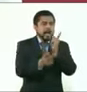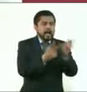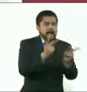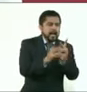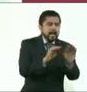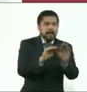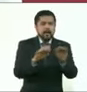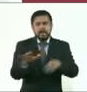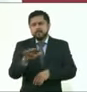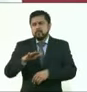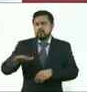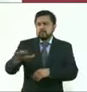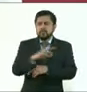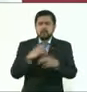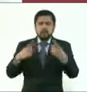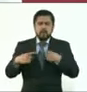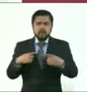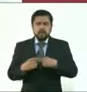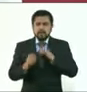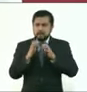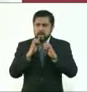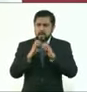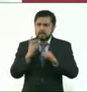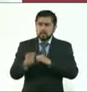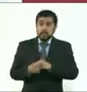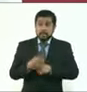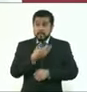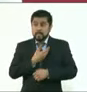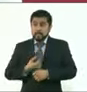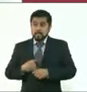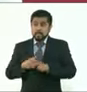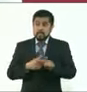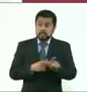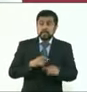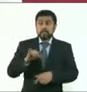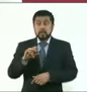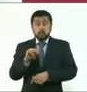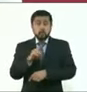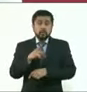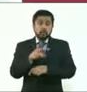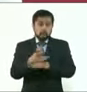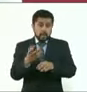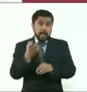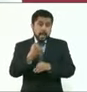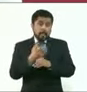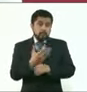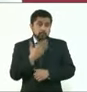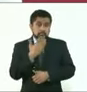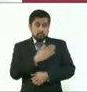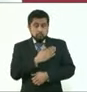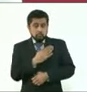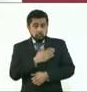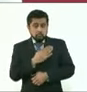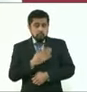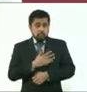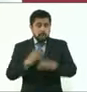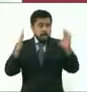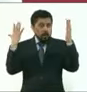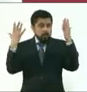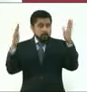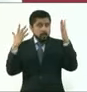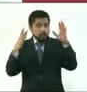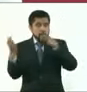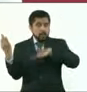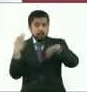y los ciudadanos, todos, todos, la democracia gana en este país. Así que un gran aplauso a todos los que